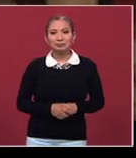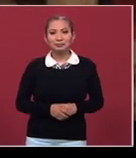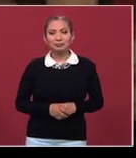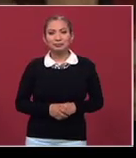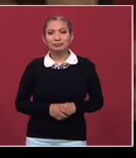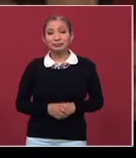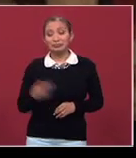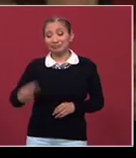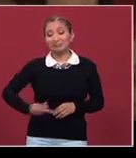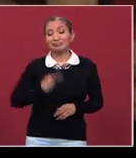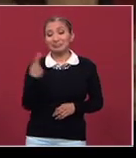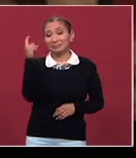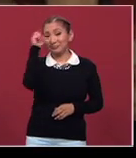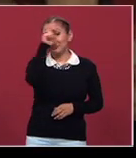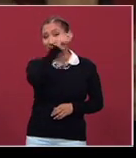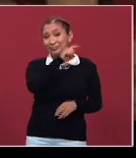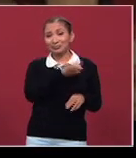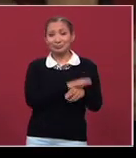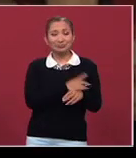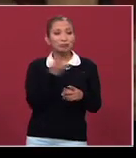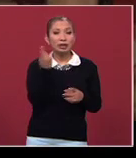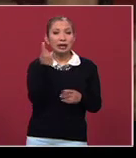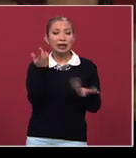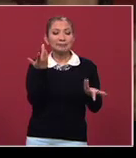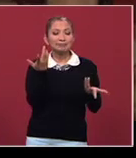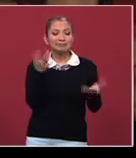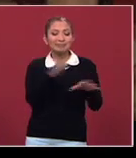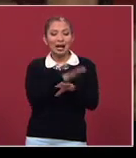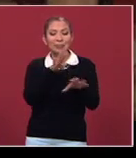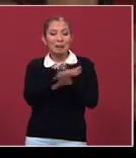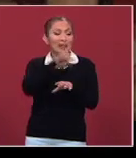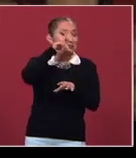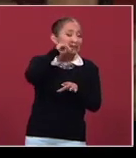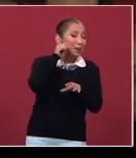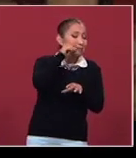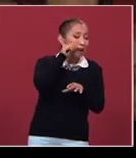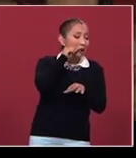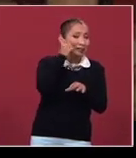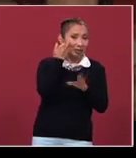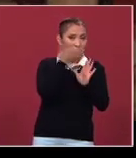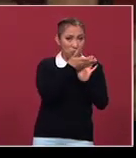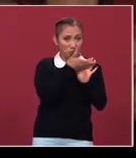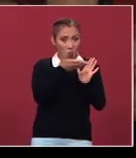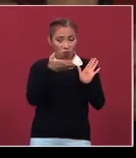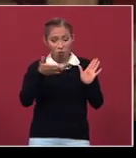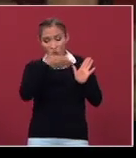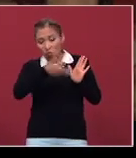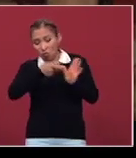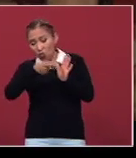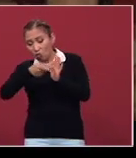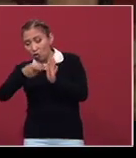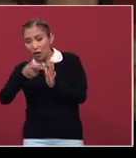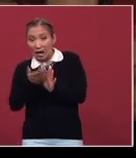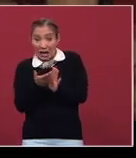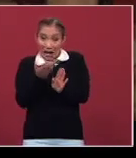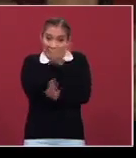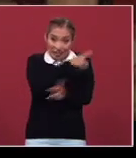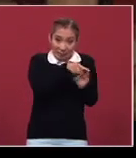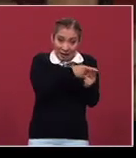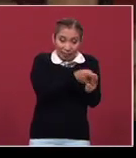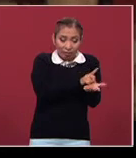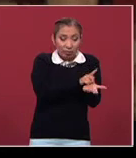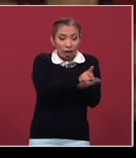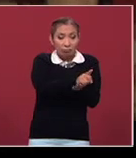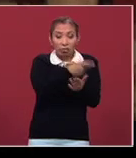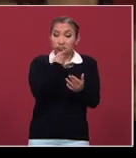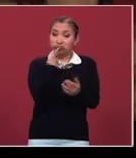Es una pregunta muy compleja, porque tiene que ver con el tránsito del zapatismo en el tiempo. En una primera instancia, el derecho a la